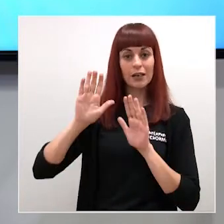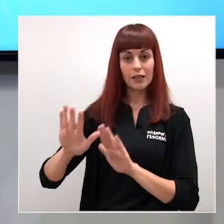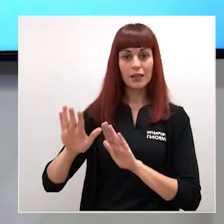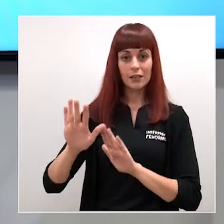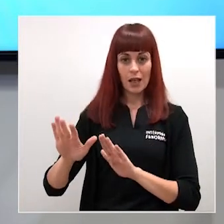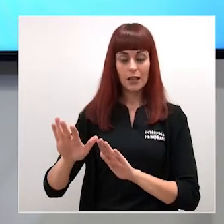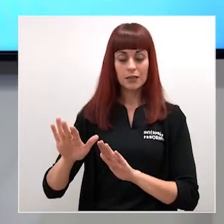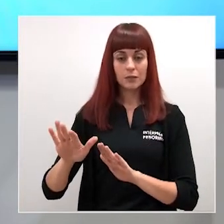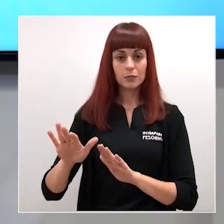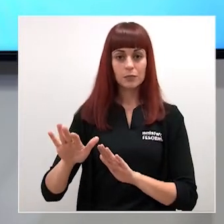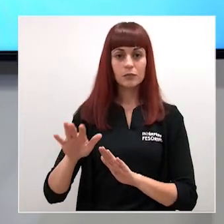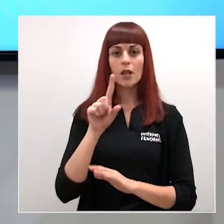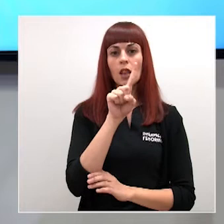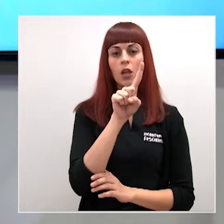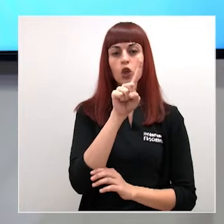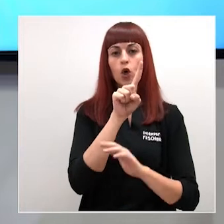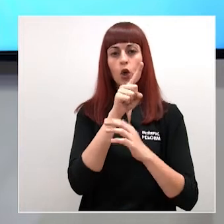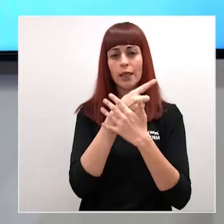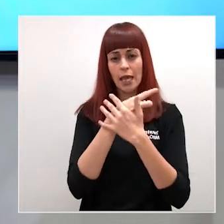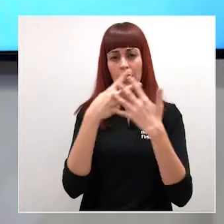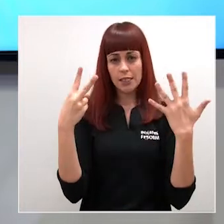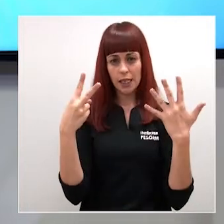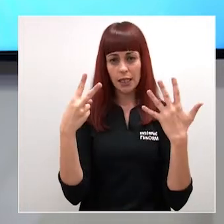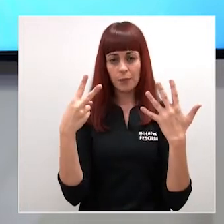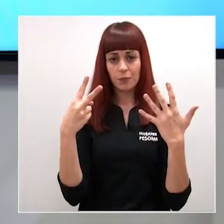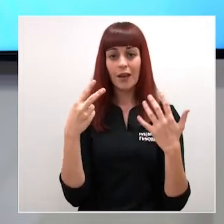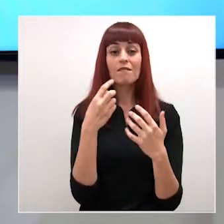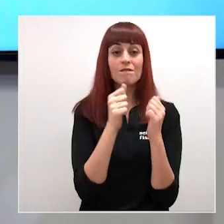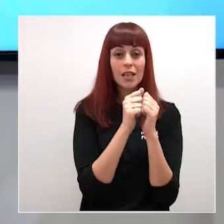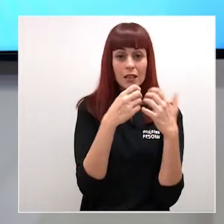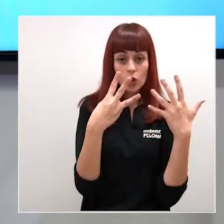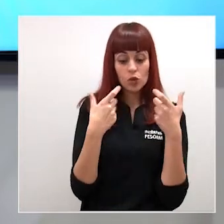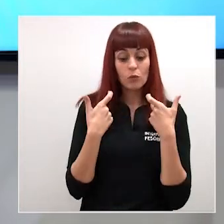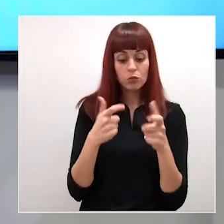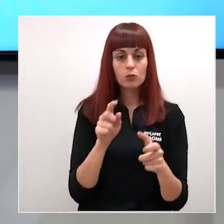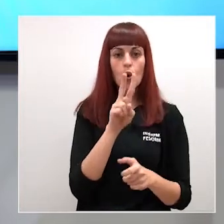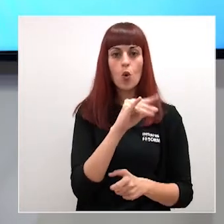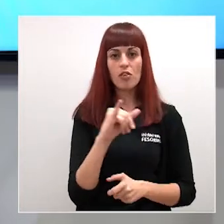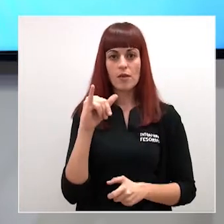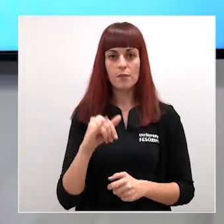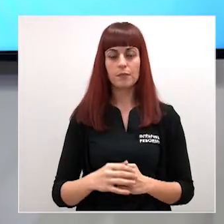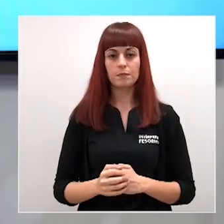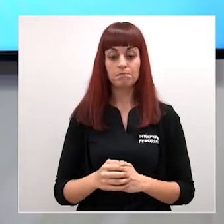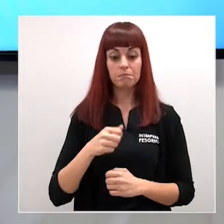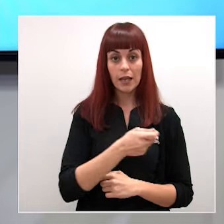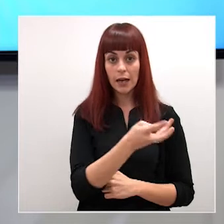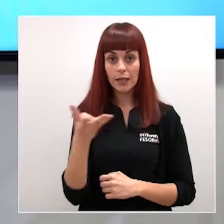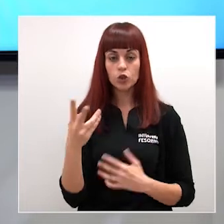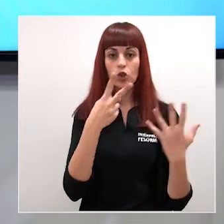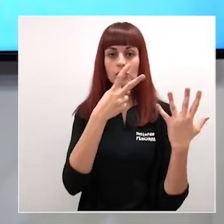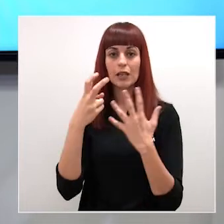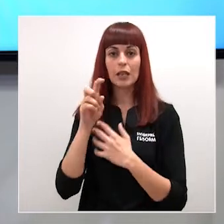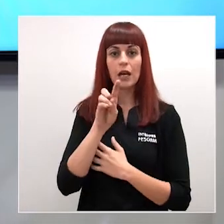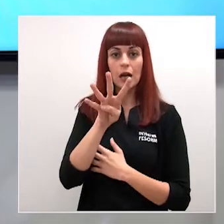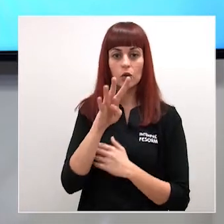según esa última parte, era de 117, 28 de las cuales estaban ingresadas en cuidados intensivos. El resto, 714